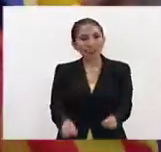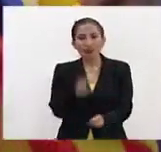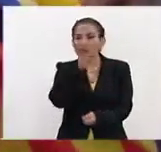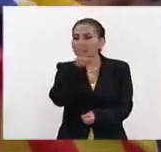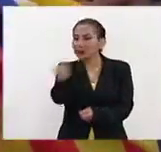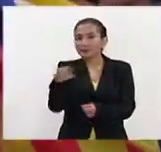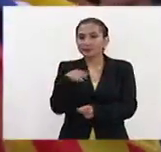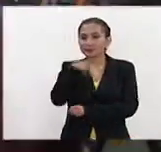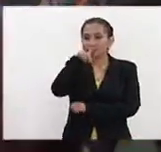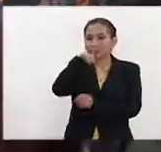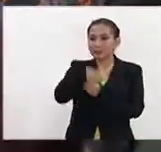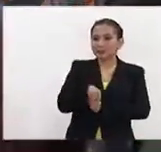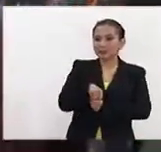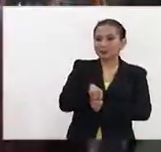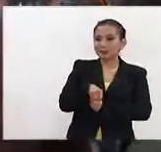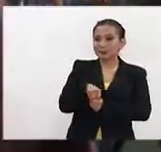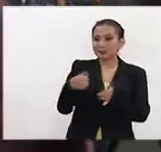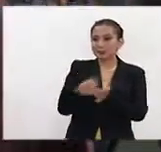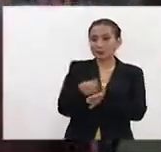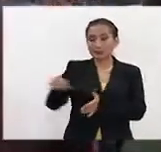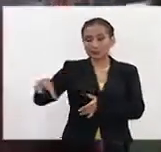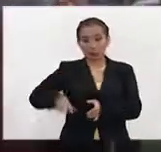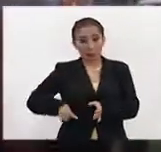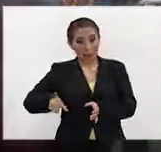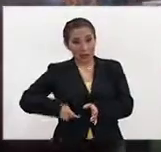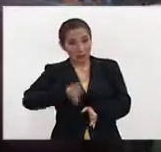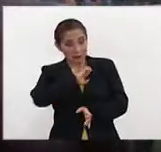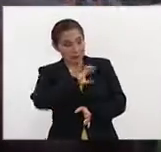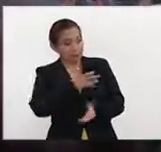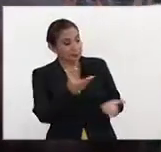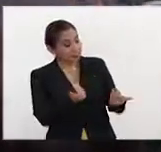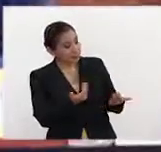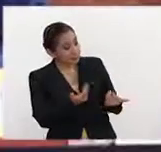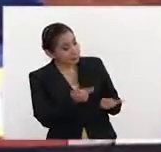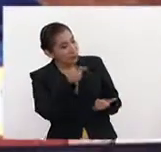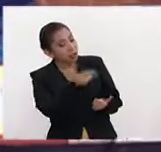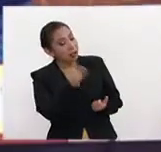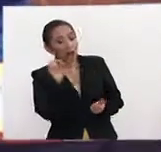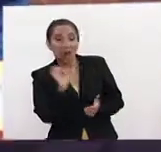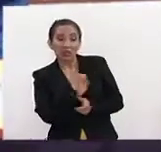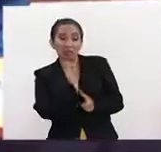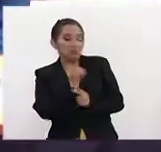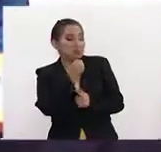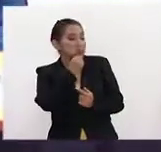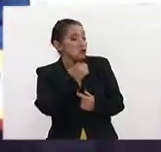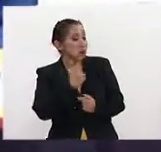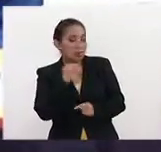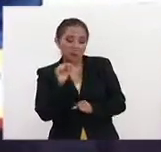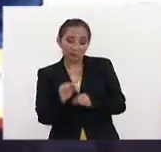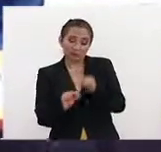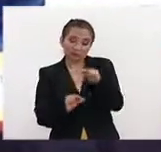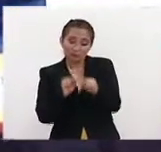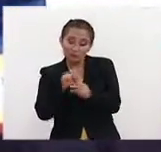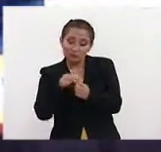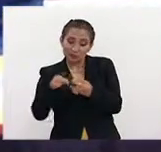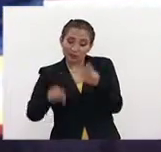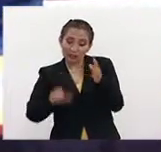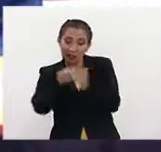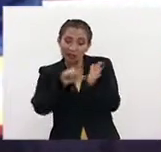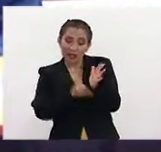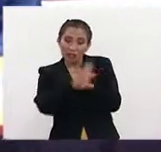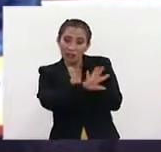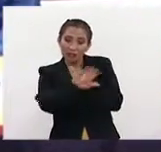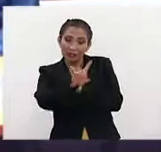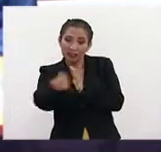respuesta satisfactoria al Gobierno de la Nación y comiencen los pasos dentro de un 155 cuya